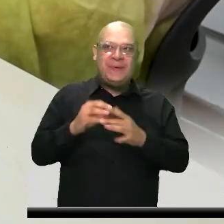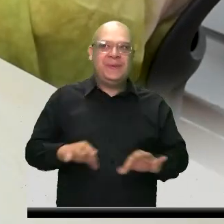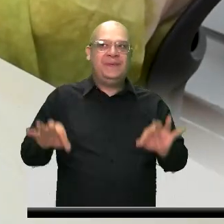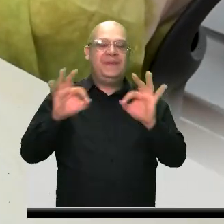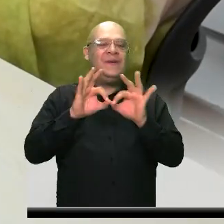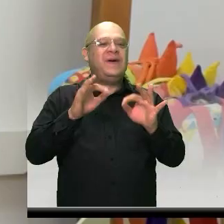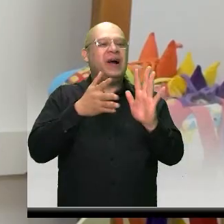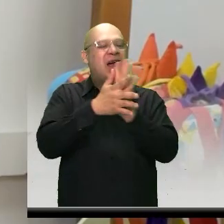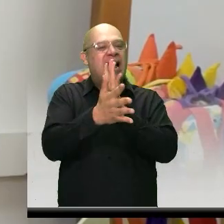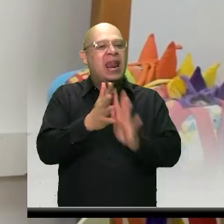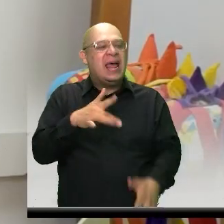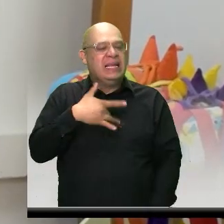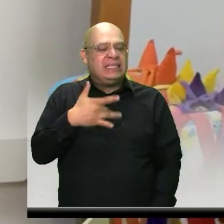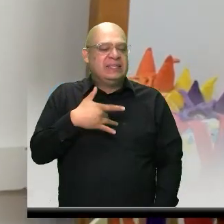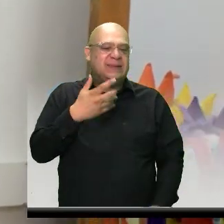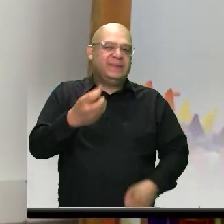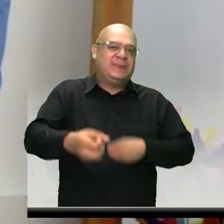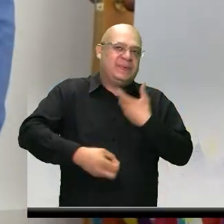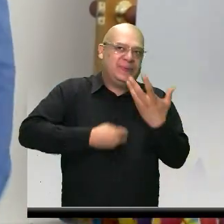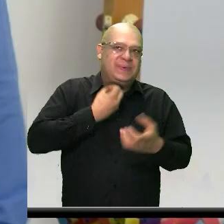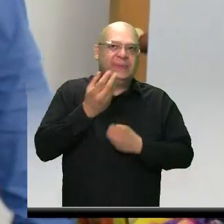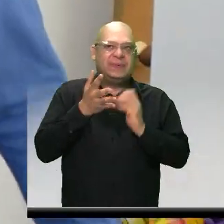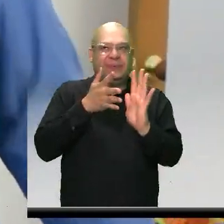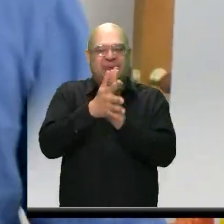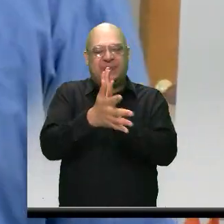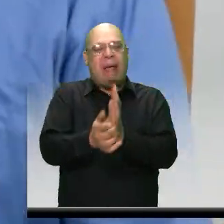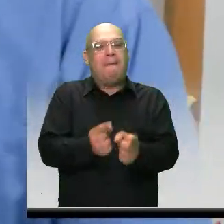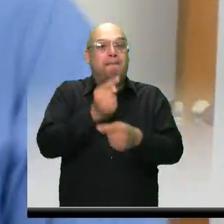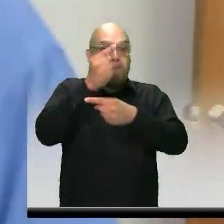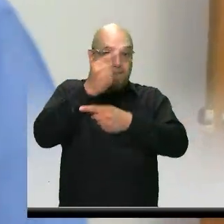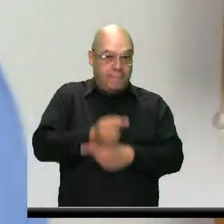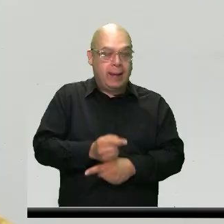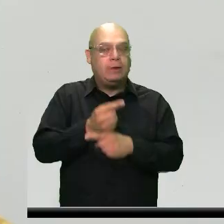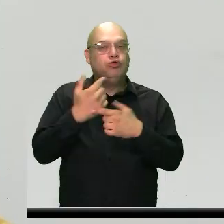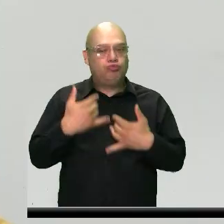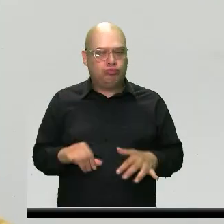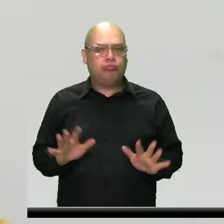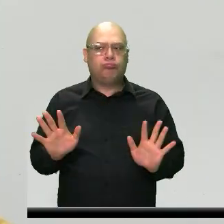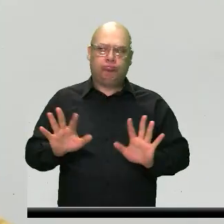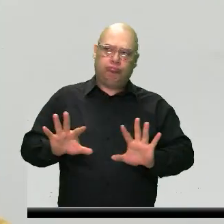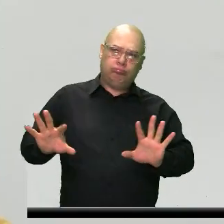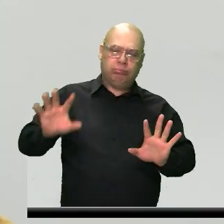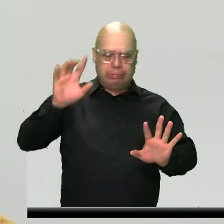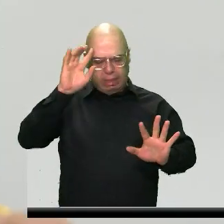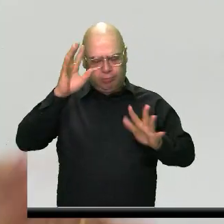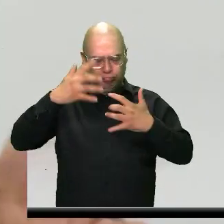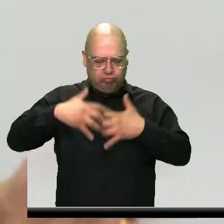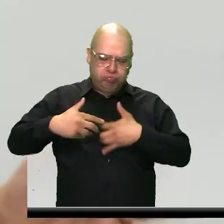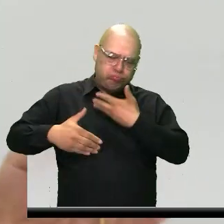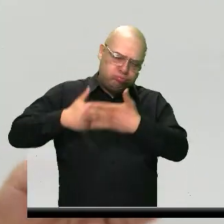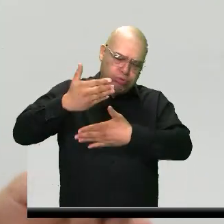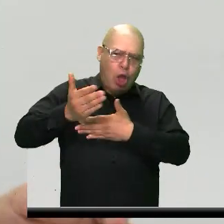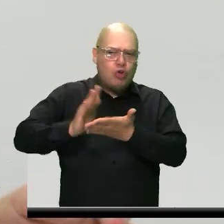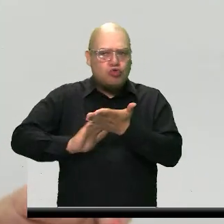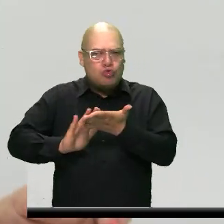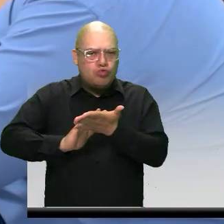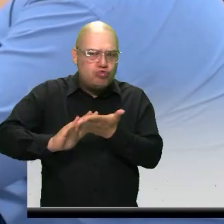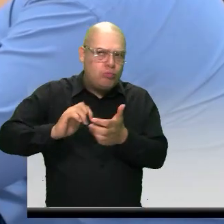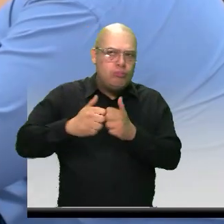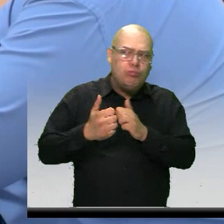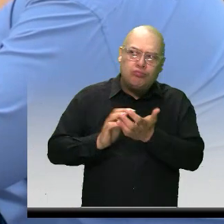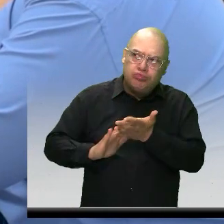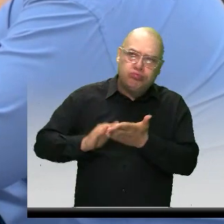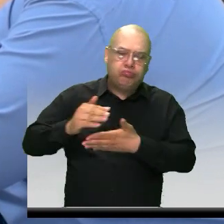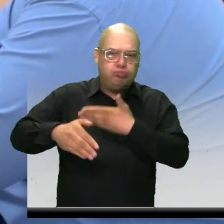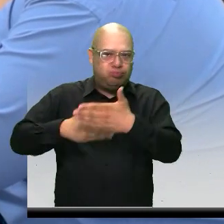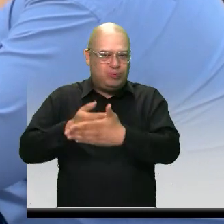sentimientos y emociones de forma asertiva y que saben darse espacios para procesar y solucionar pacíficamente. Por